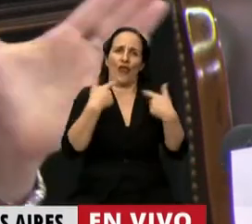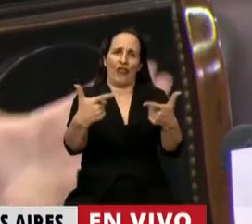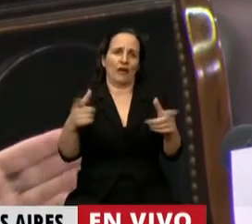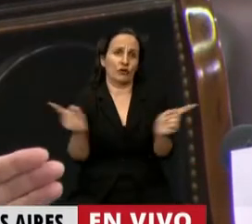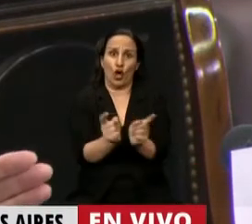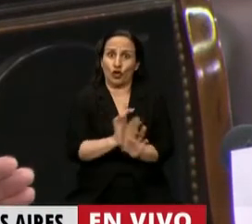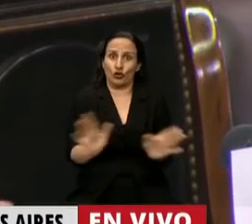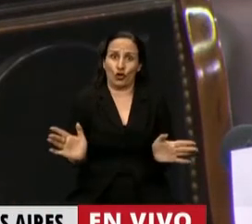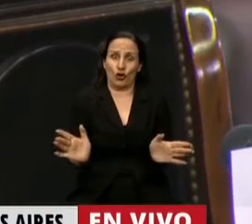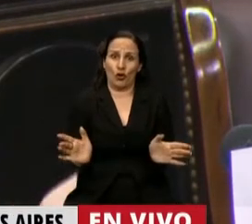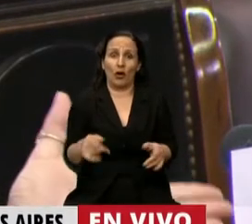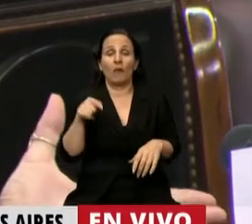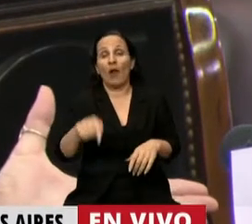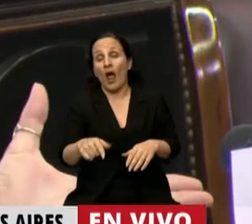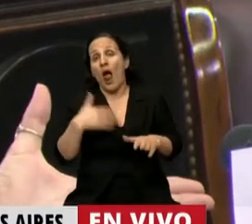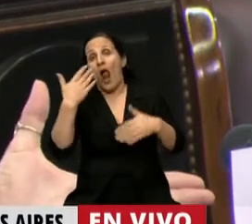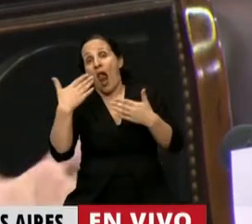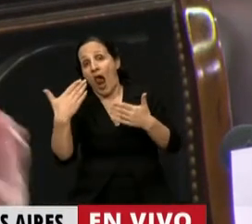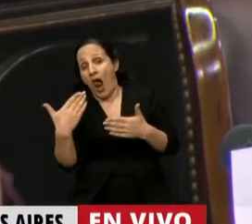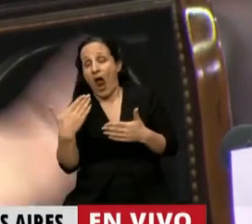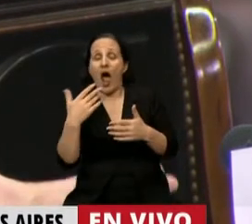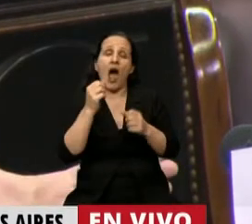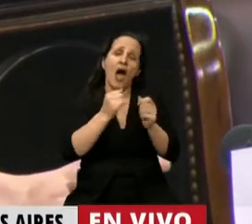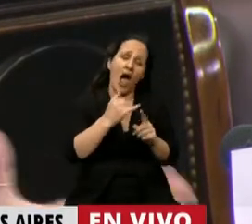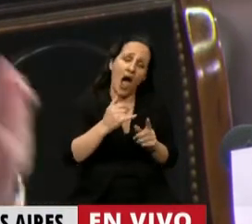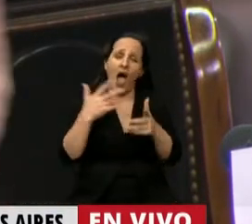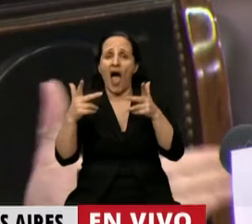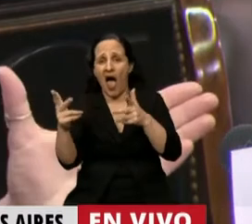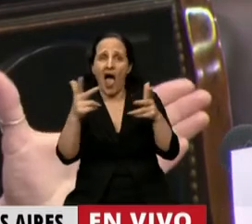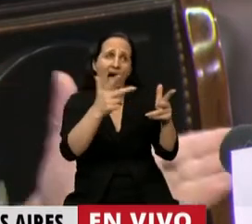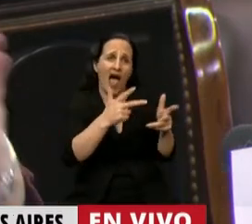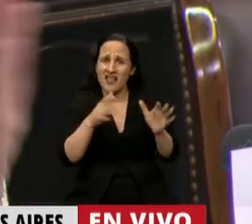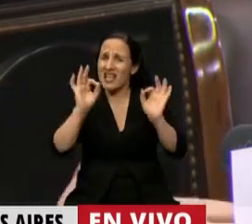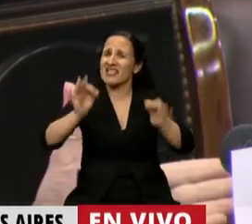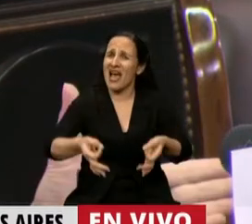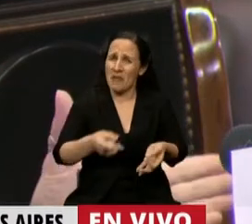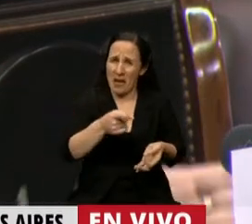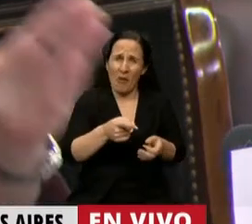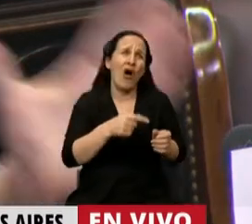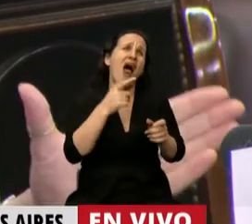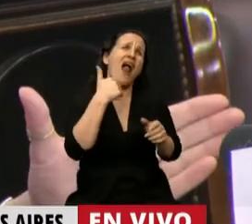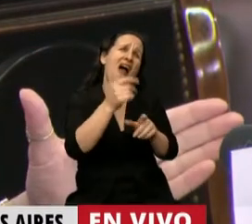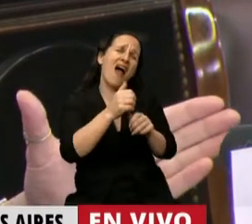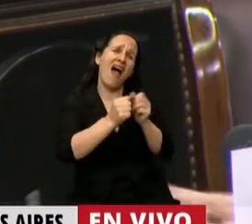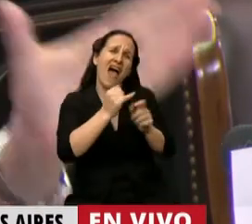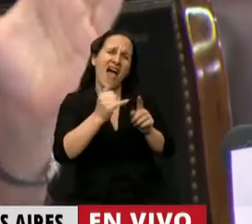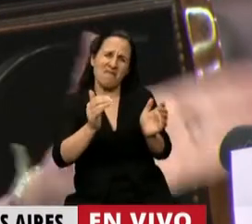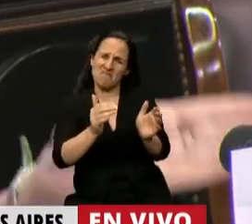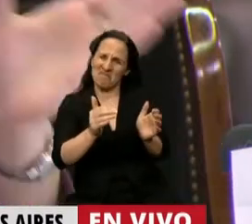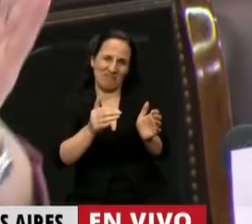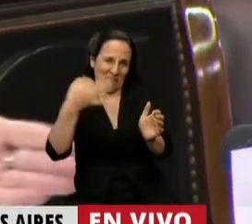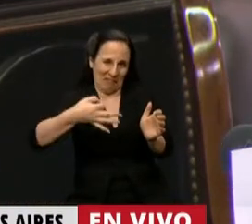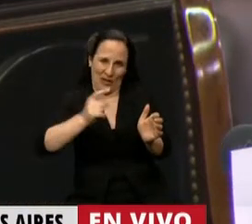Y nos evitamos la perorata sobre las pymes, que ya sabemos que muchas de las pymes no tienen nada de pymes, sino que muchas son